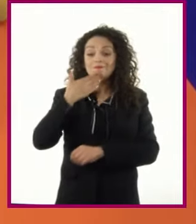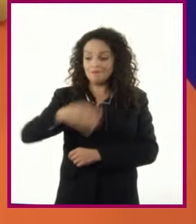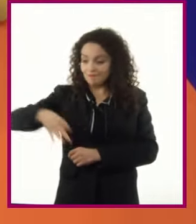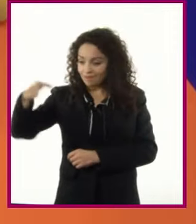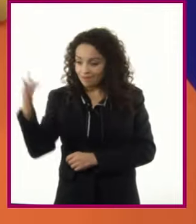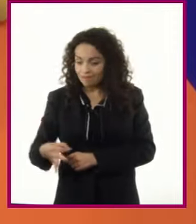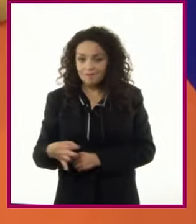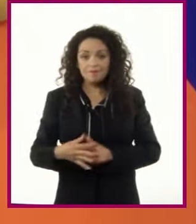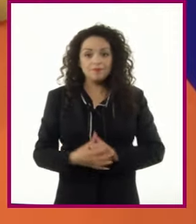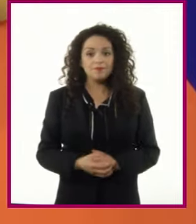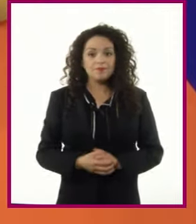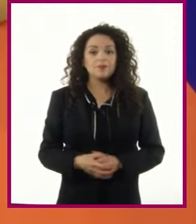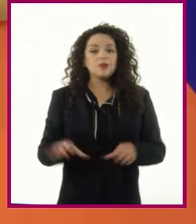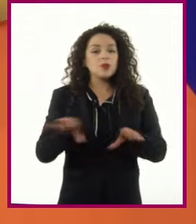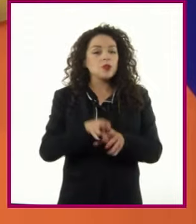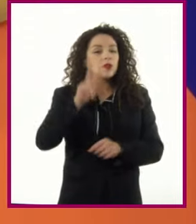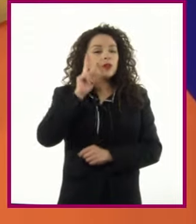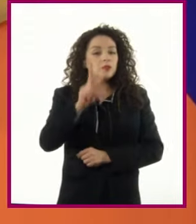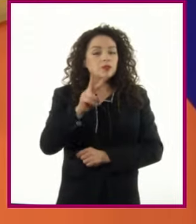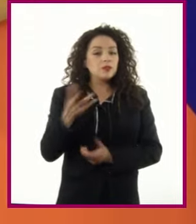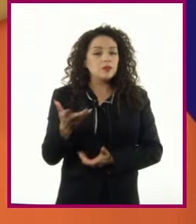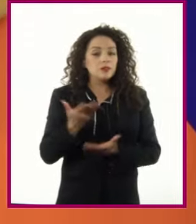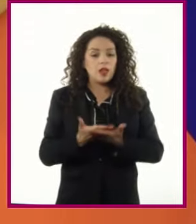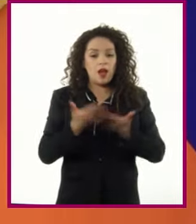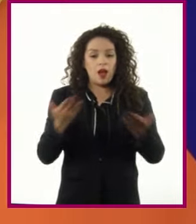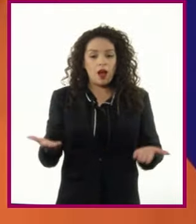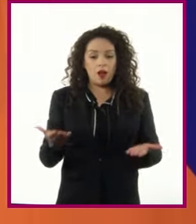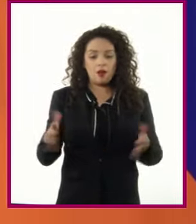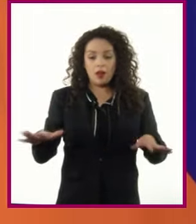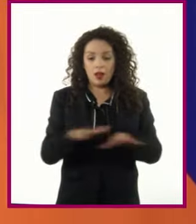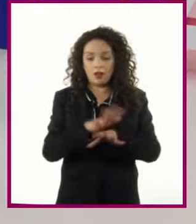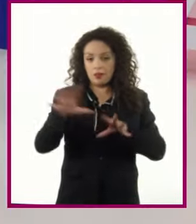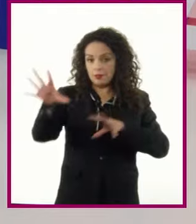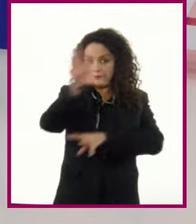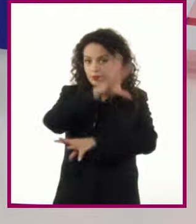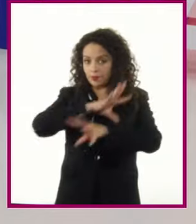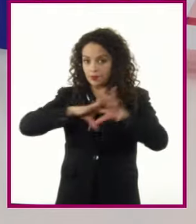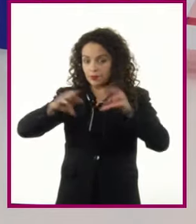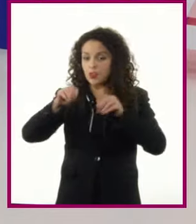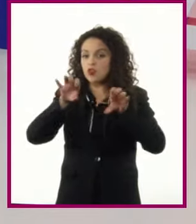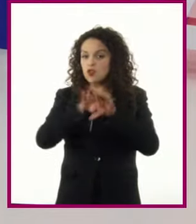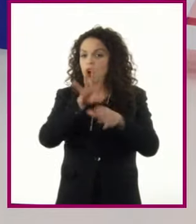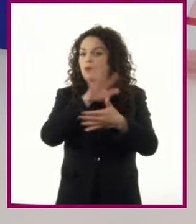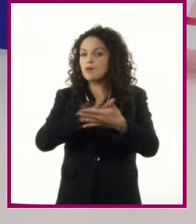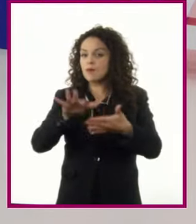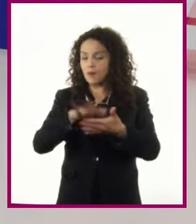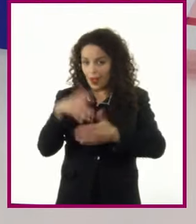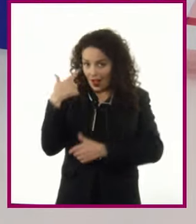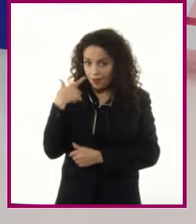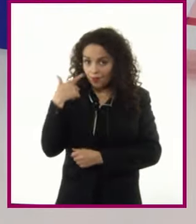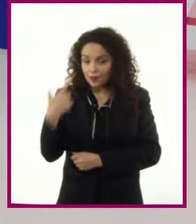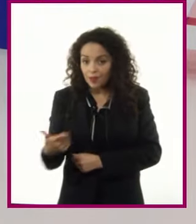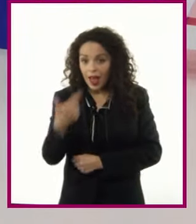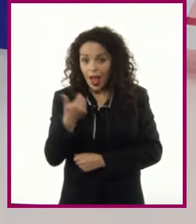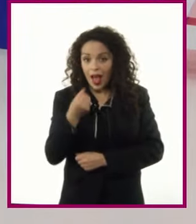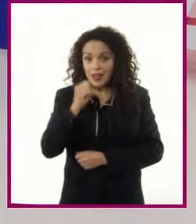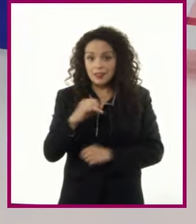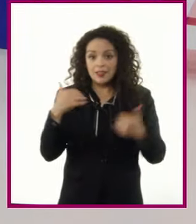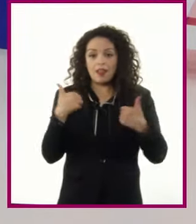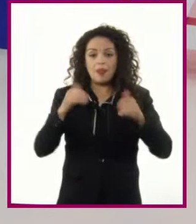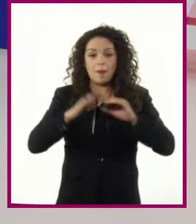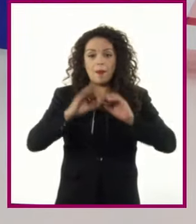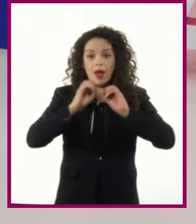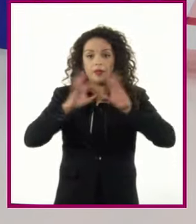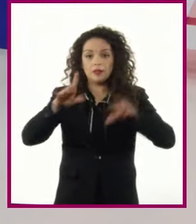observación ¿Qué te parece si vemos cómo quedaría si modificamos lo anterior? Así podremos ver las